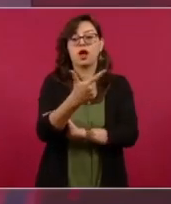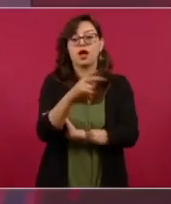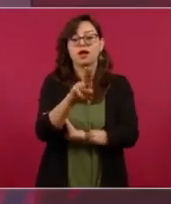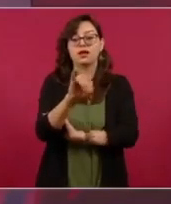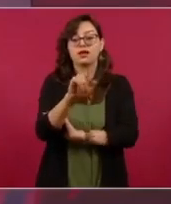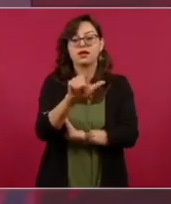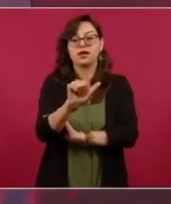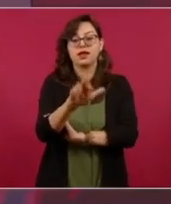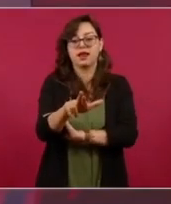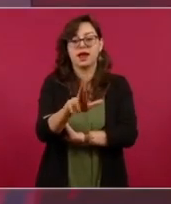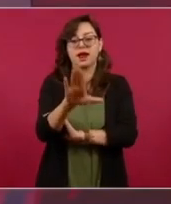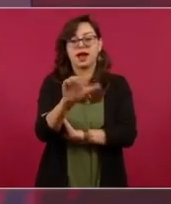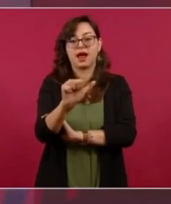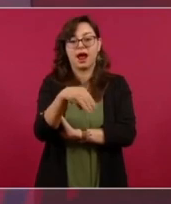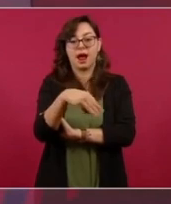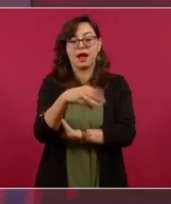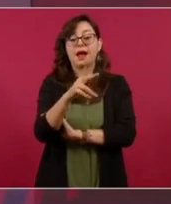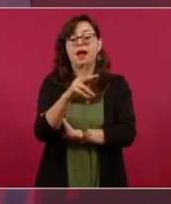asociado